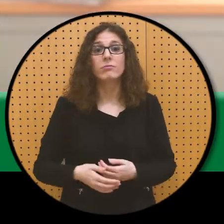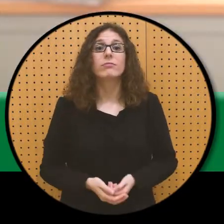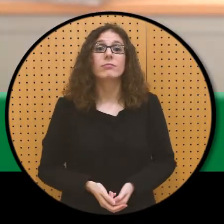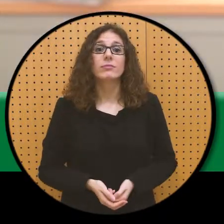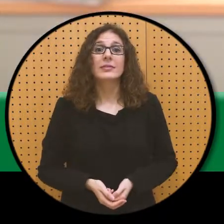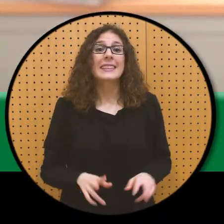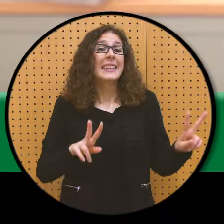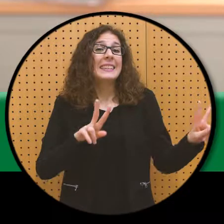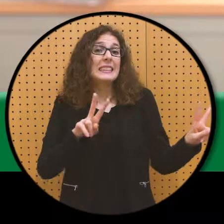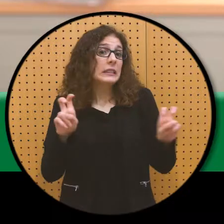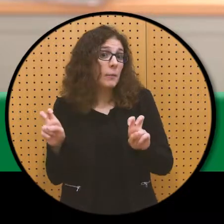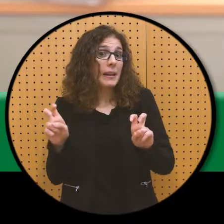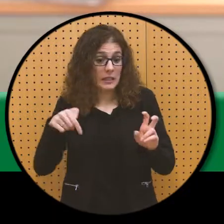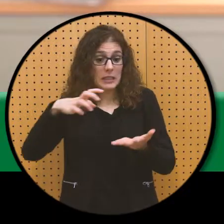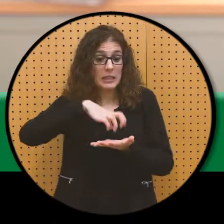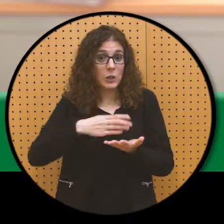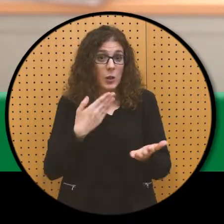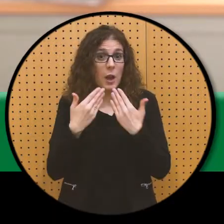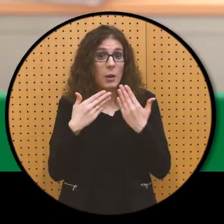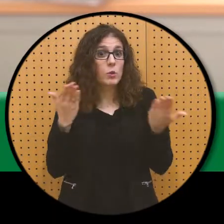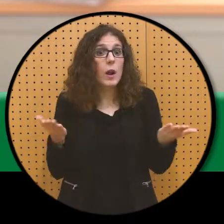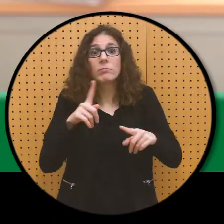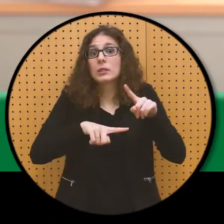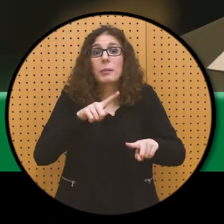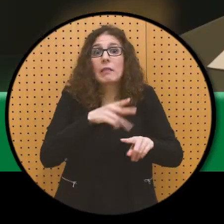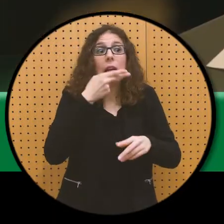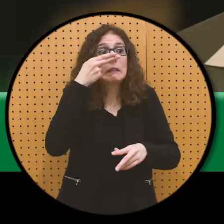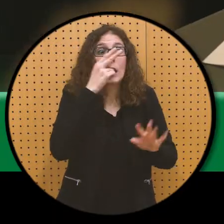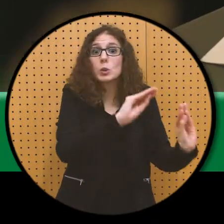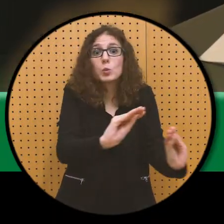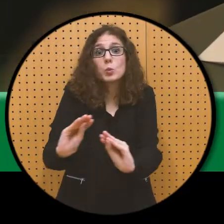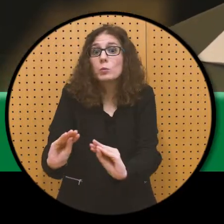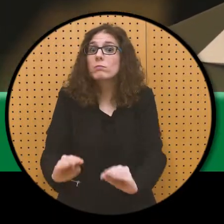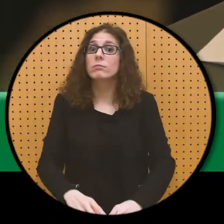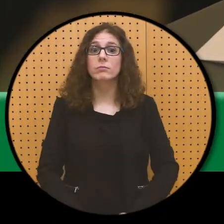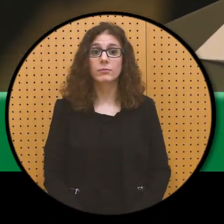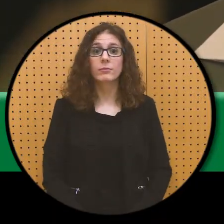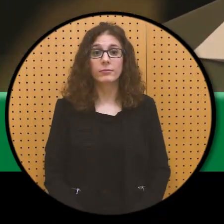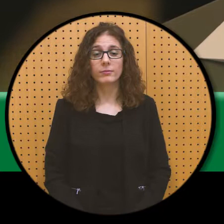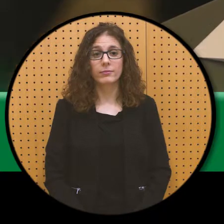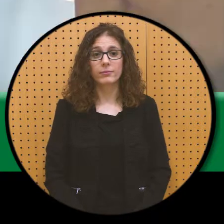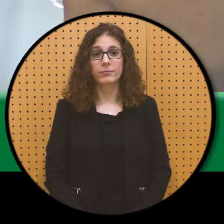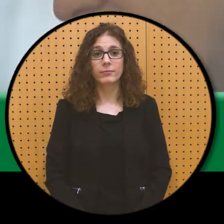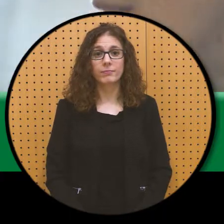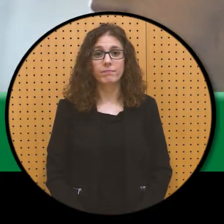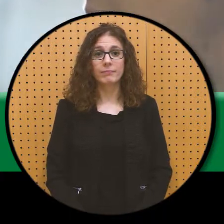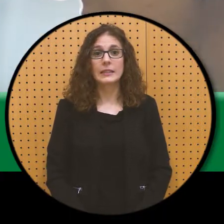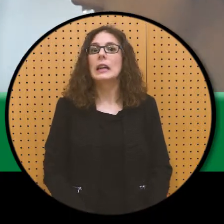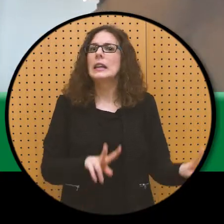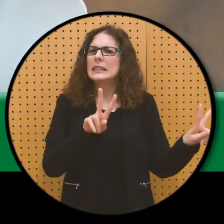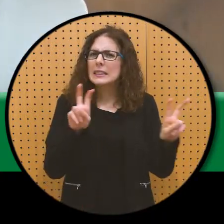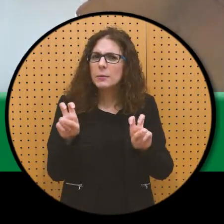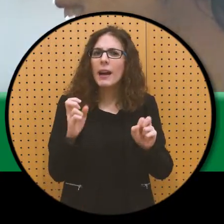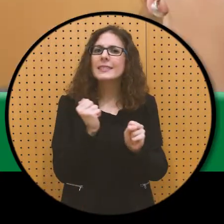Adinduen eskola proiektuan, lan txendiren gaiak beraien interesakoak dira. Lan txendira